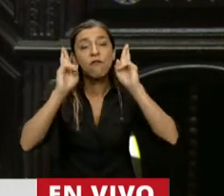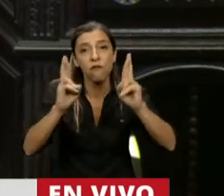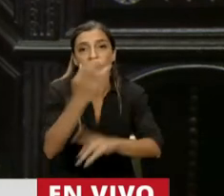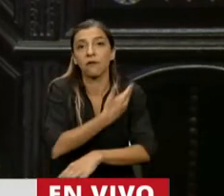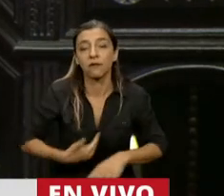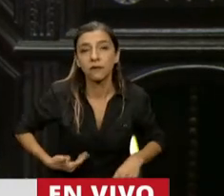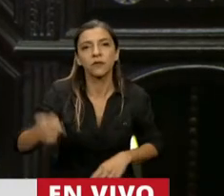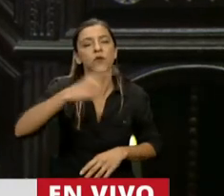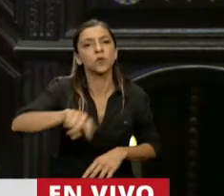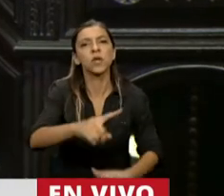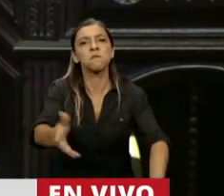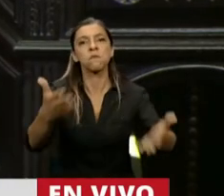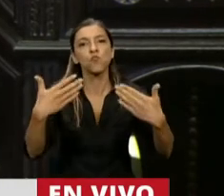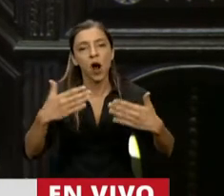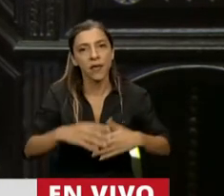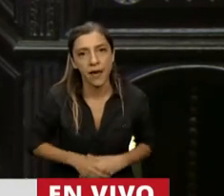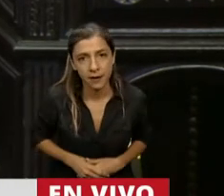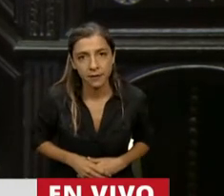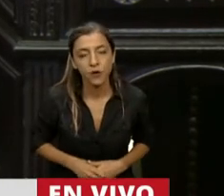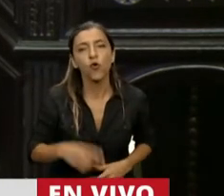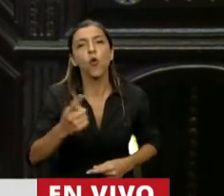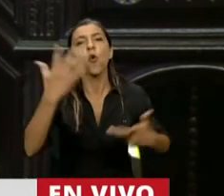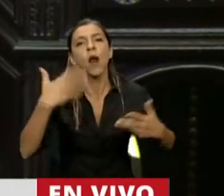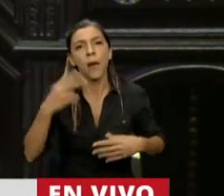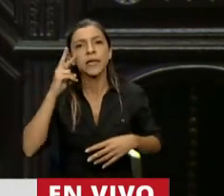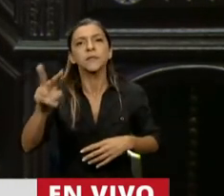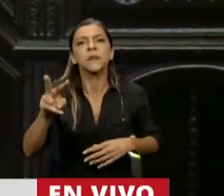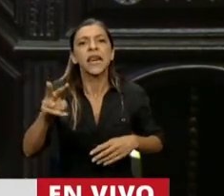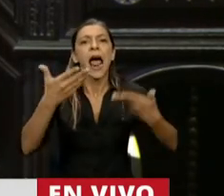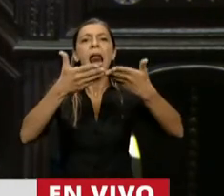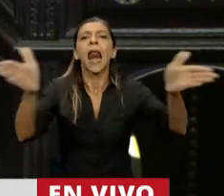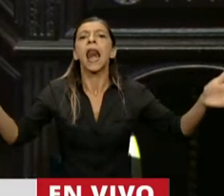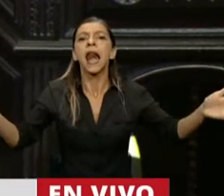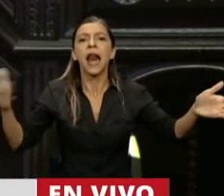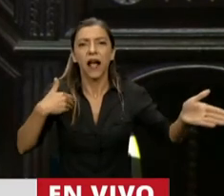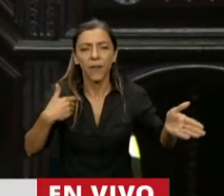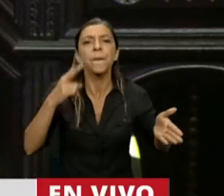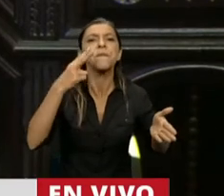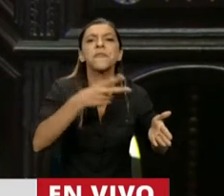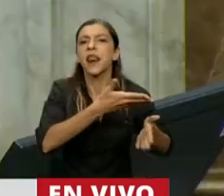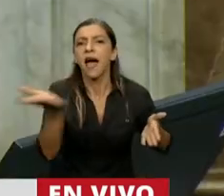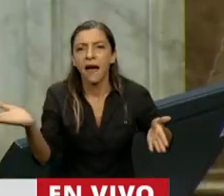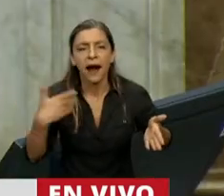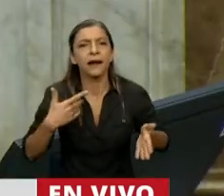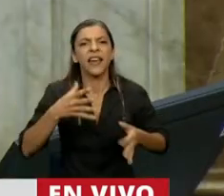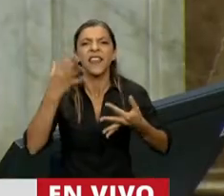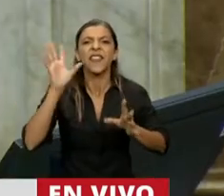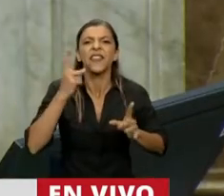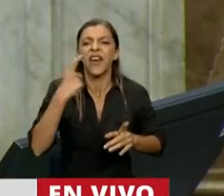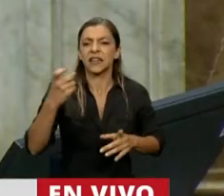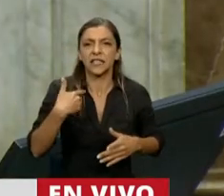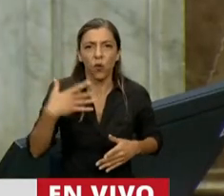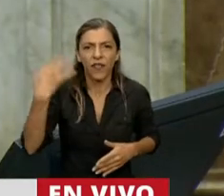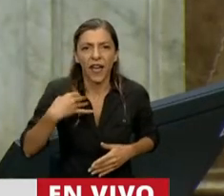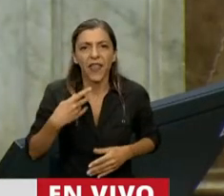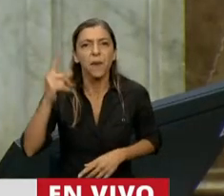que sean capaces alguna vez de mirar un poquito más, de ser más generosos, de ser más patriotas, de ser menos